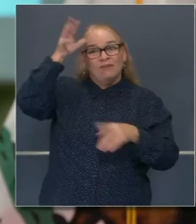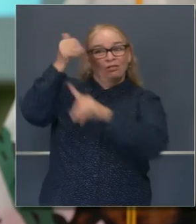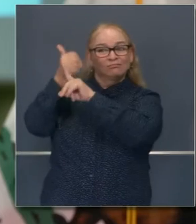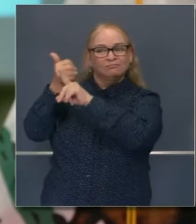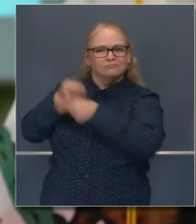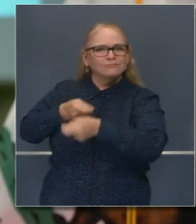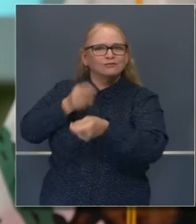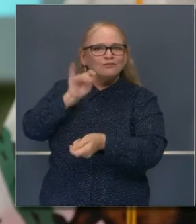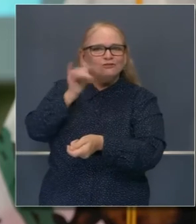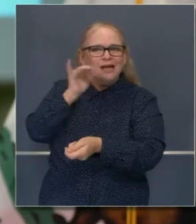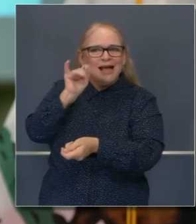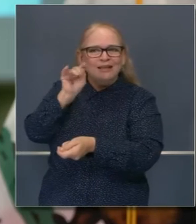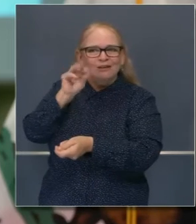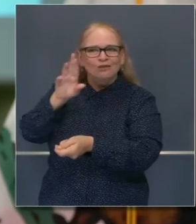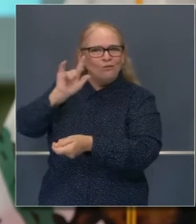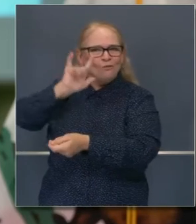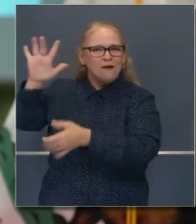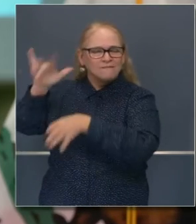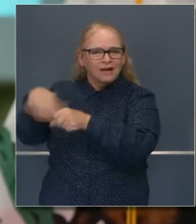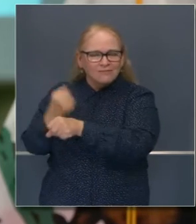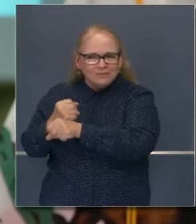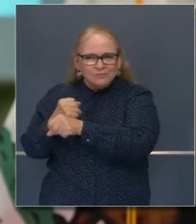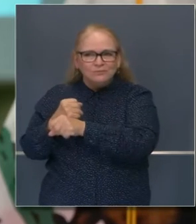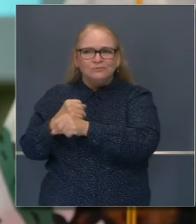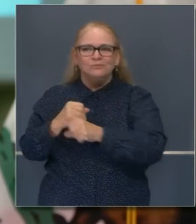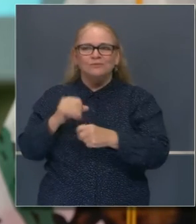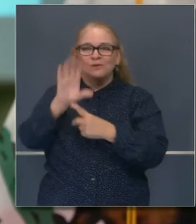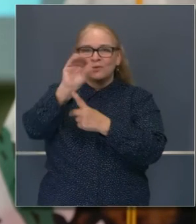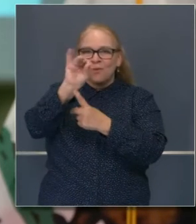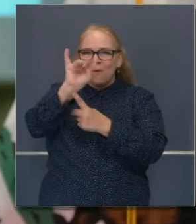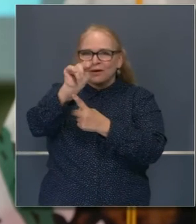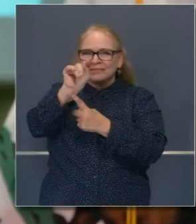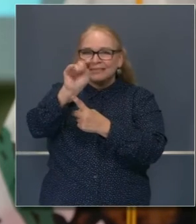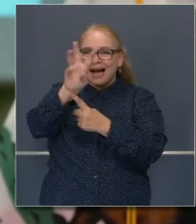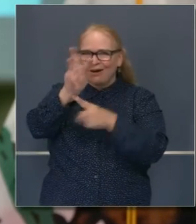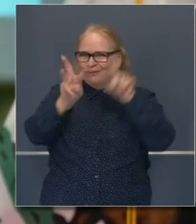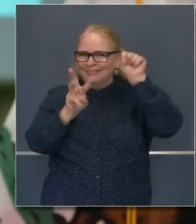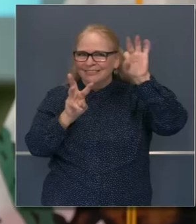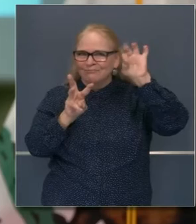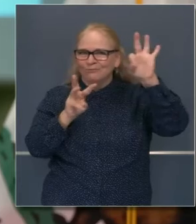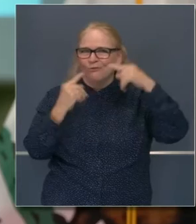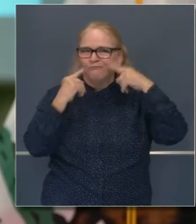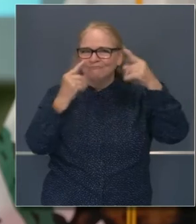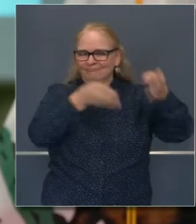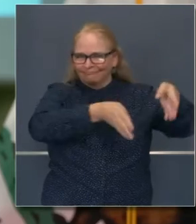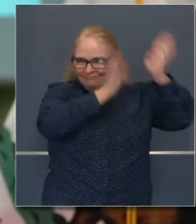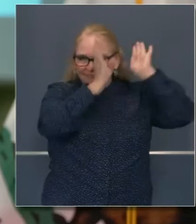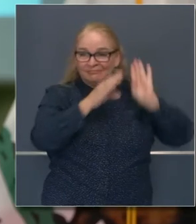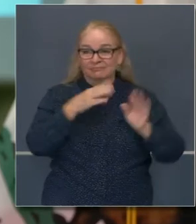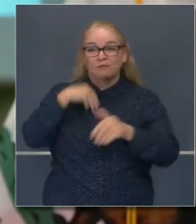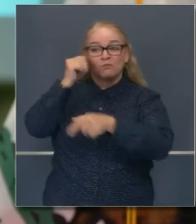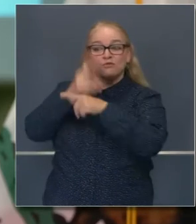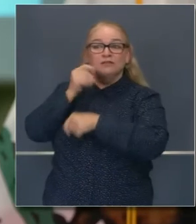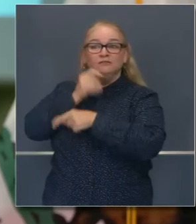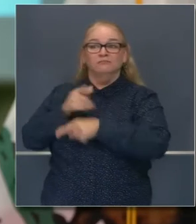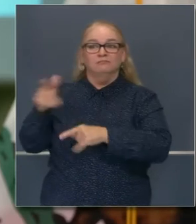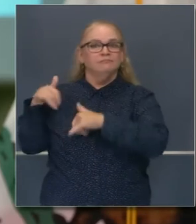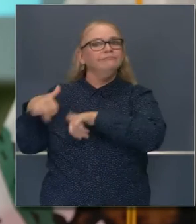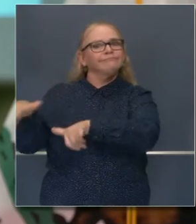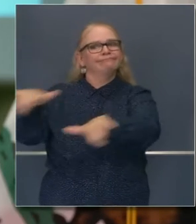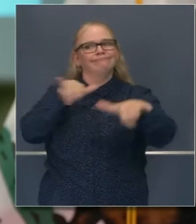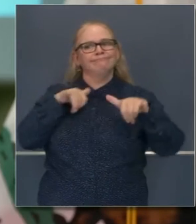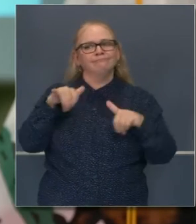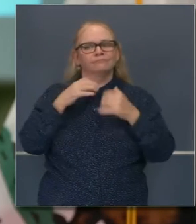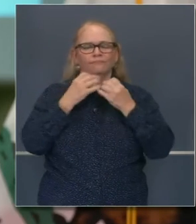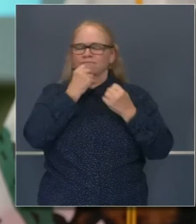padre fue afanador en la Torre Quaid por más de 25 años. Esos son los valores que recibieron mis hermanos y hermanas. Son los mismos